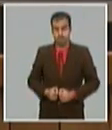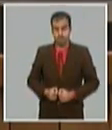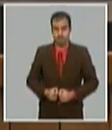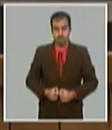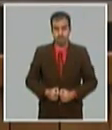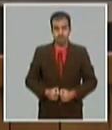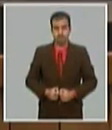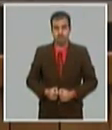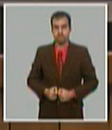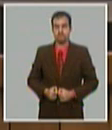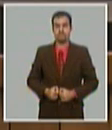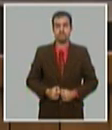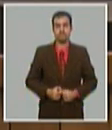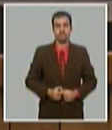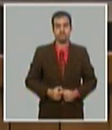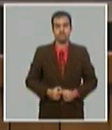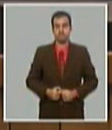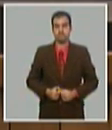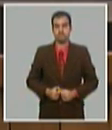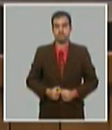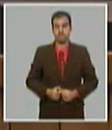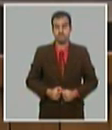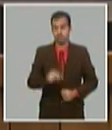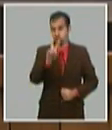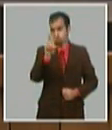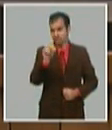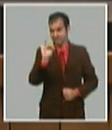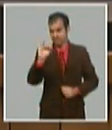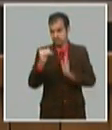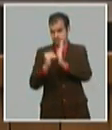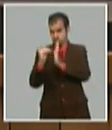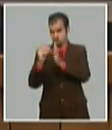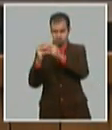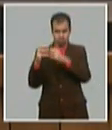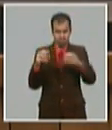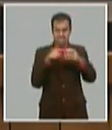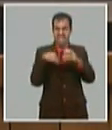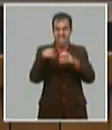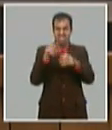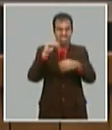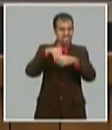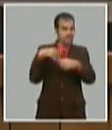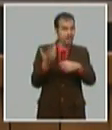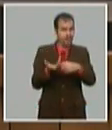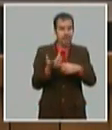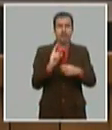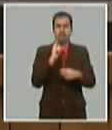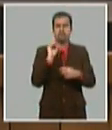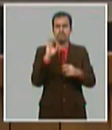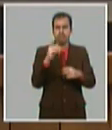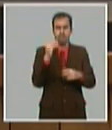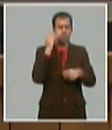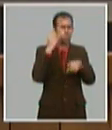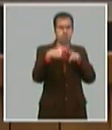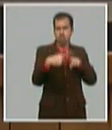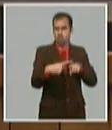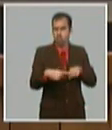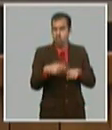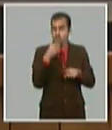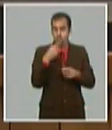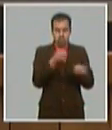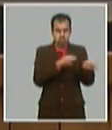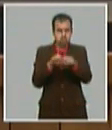o sea esos 207 millones incluyen materias primas para producir fertilizantes en el país sobre todo en el PECA y otras producciones